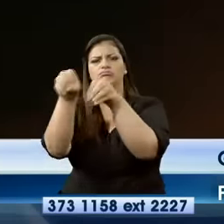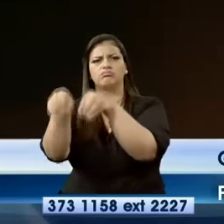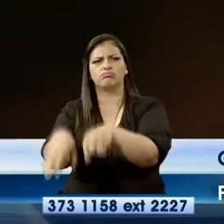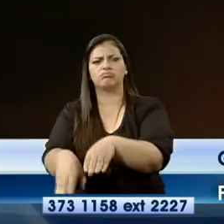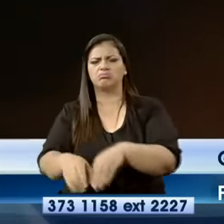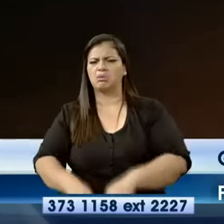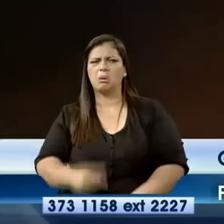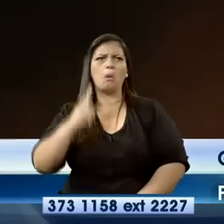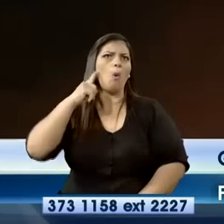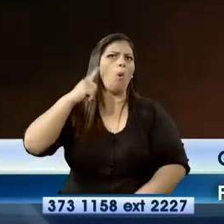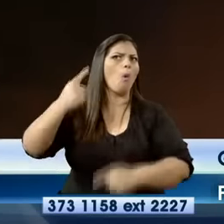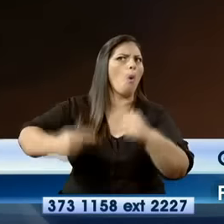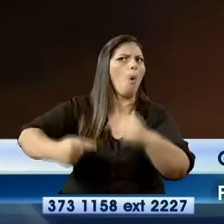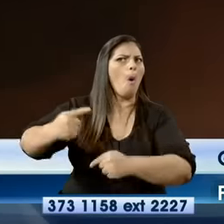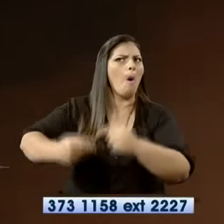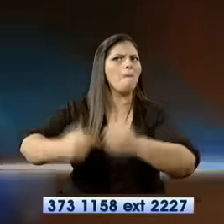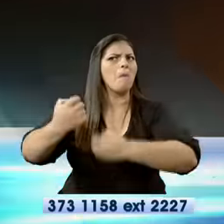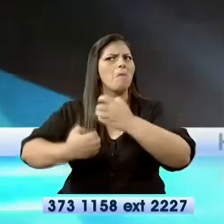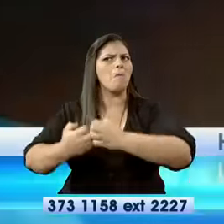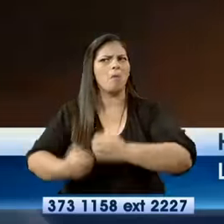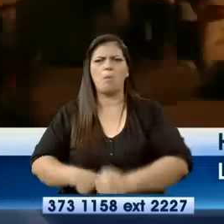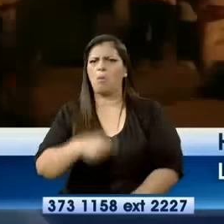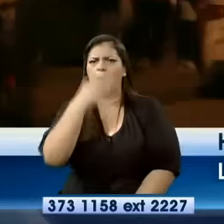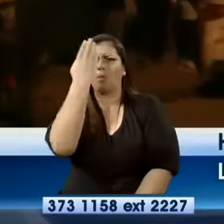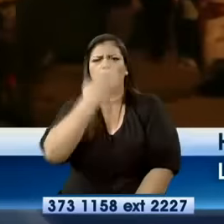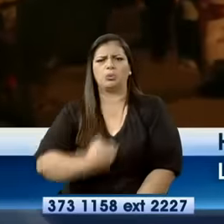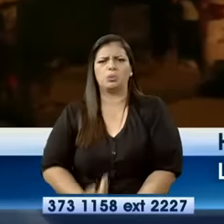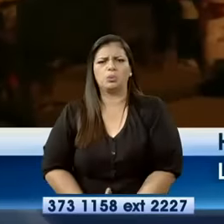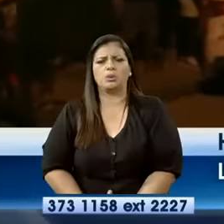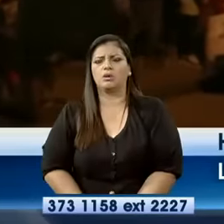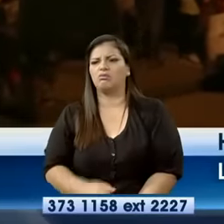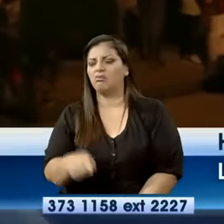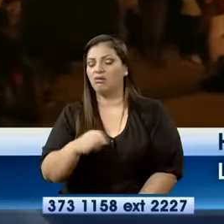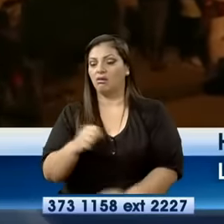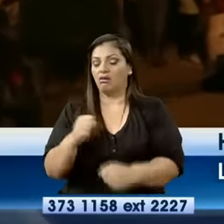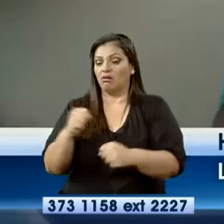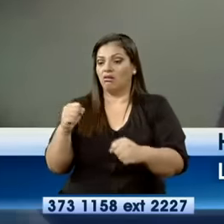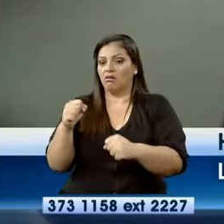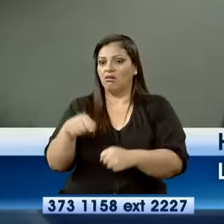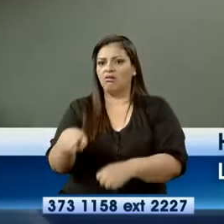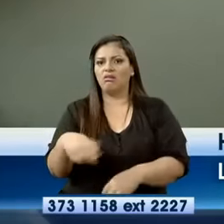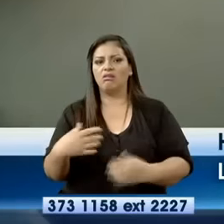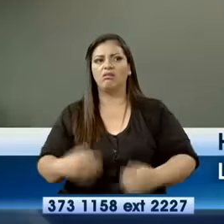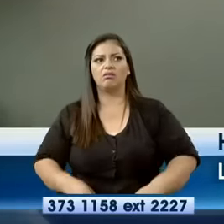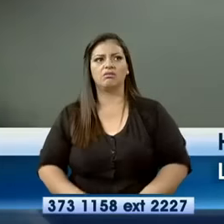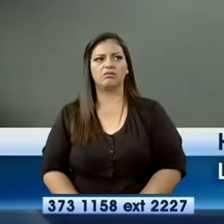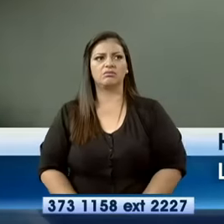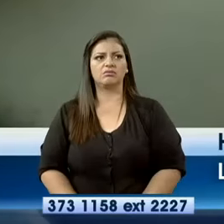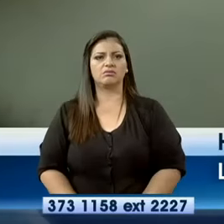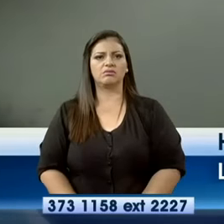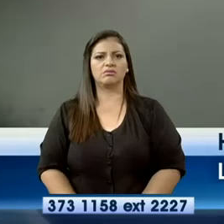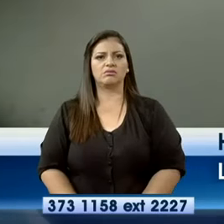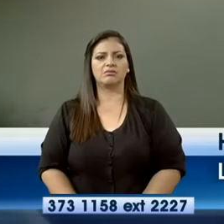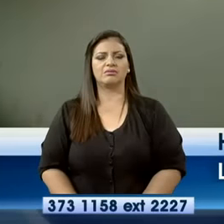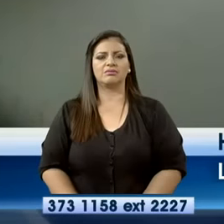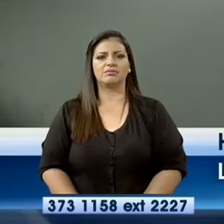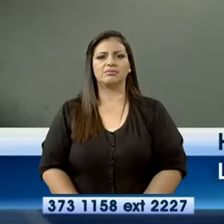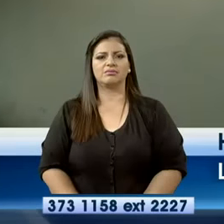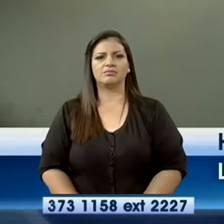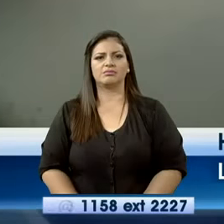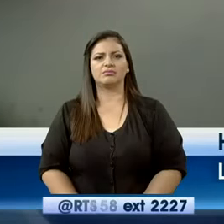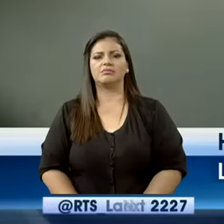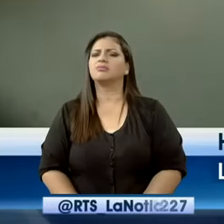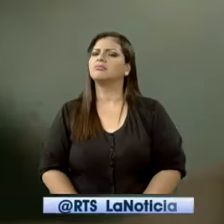escuchó discutir, por lo que jamás imaginaron qué ocurriría esta tragedia. Por el preso, porque ellos pasaban aquí, le